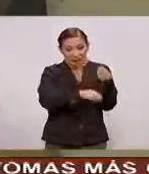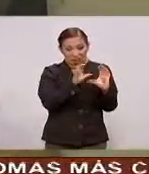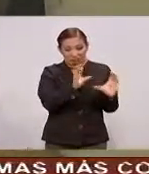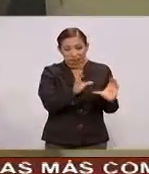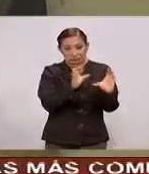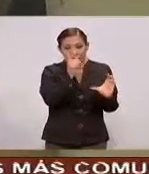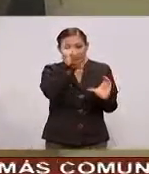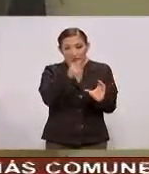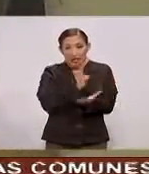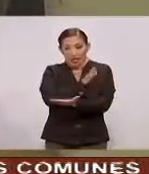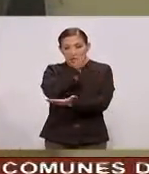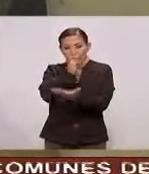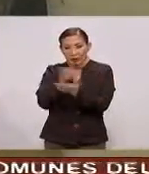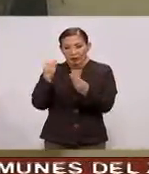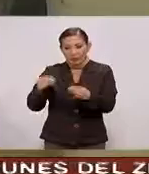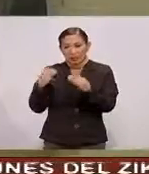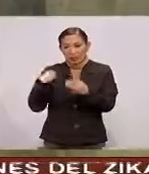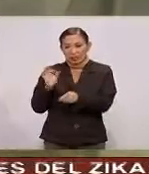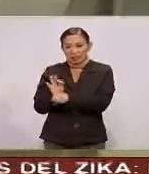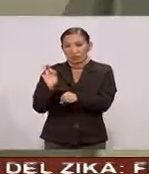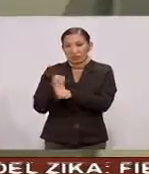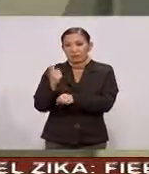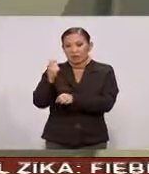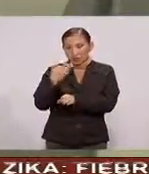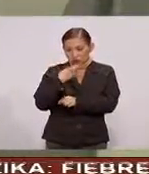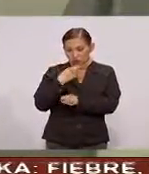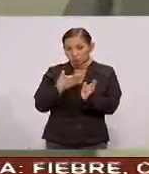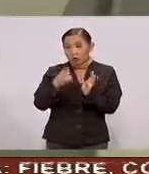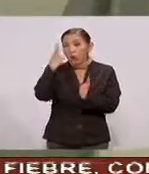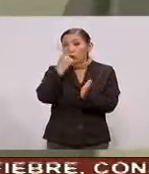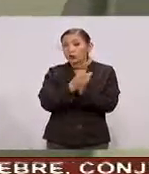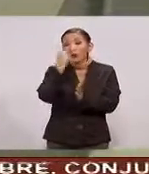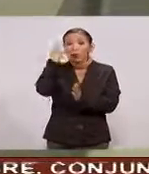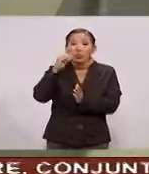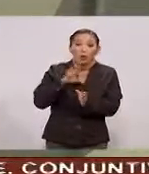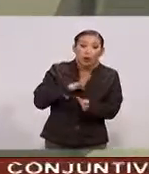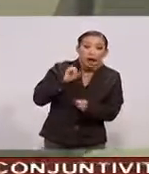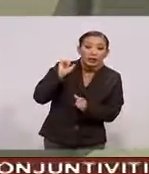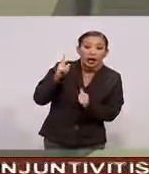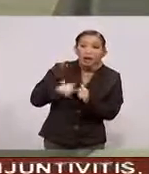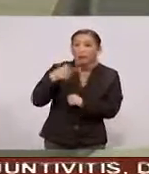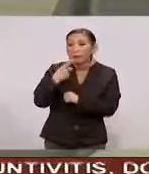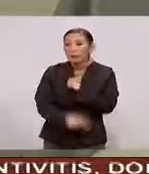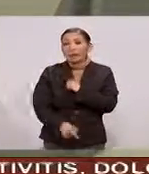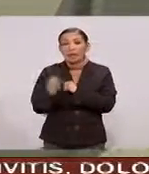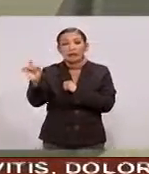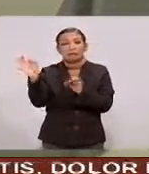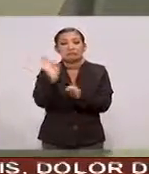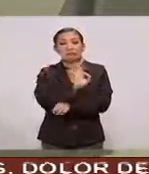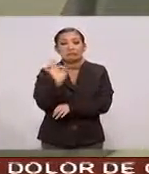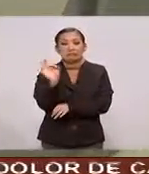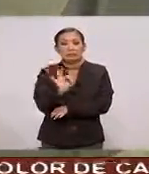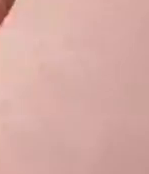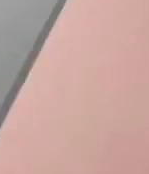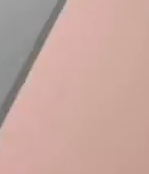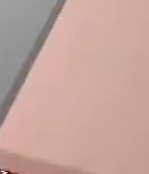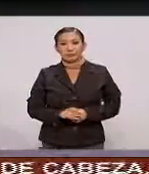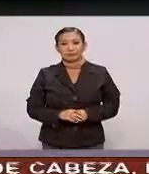intervenir En el mercado Y defender al peso Se aplicarán Solo cuando se presenten Riesgos especulativos